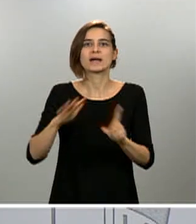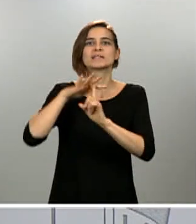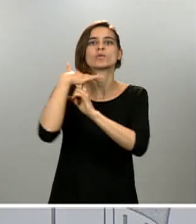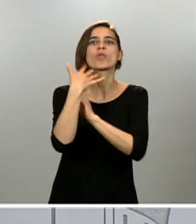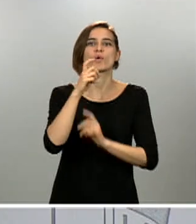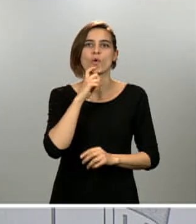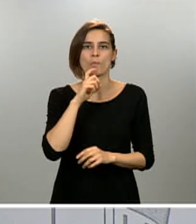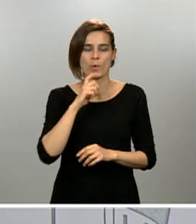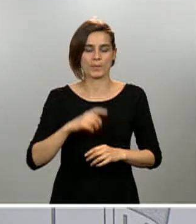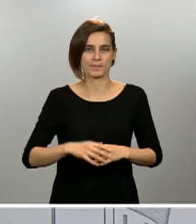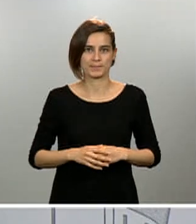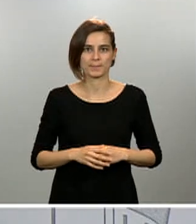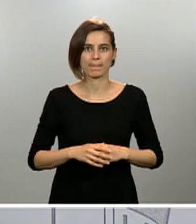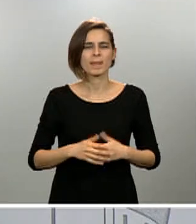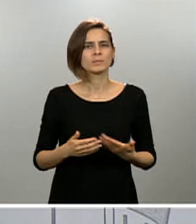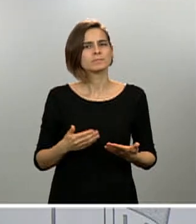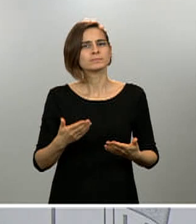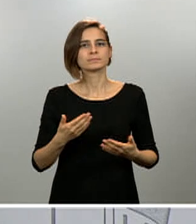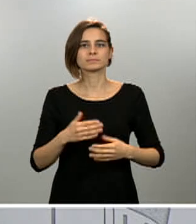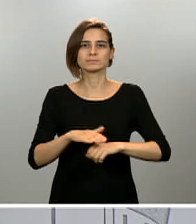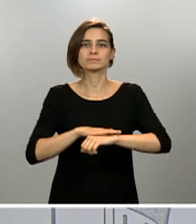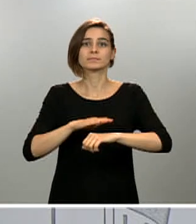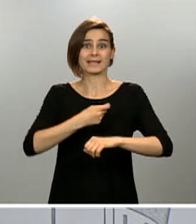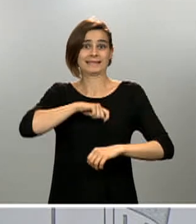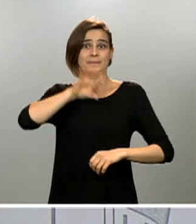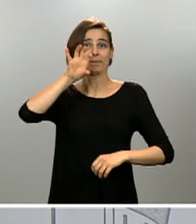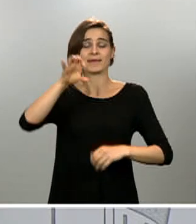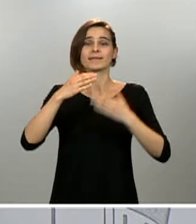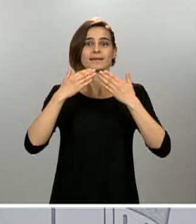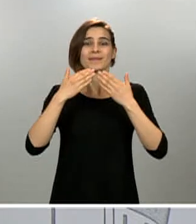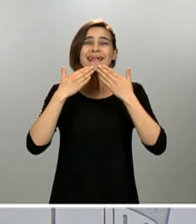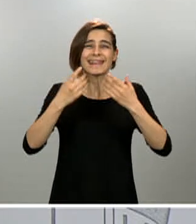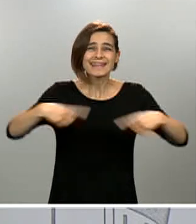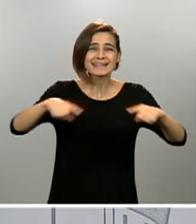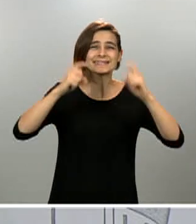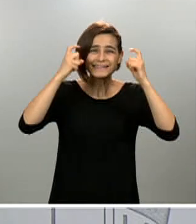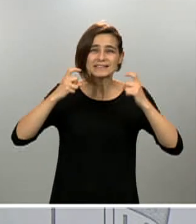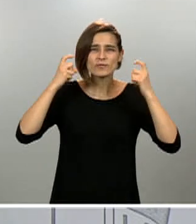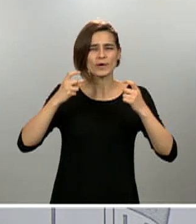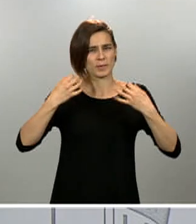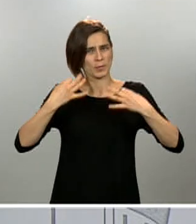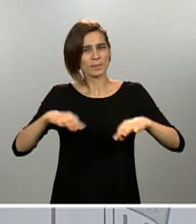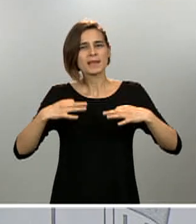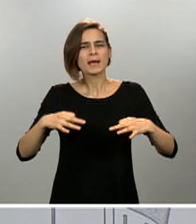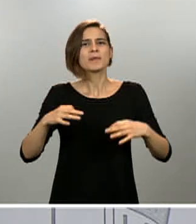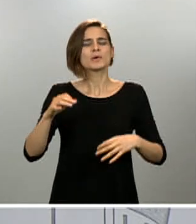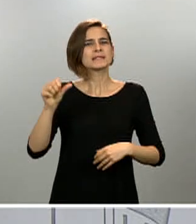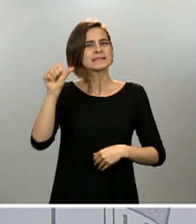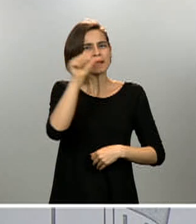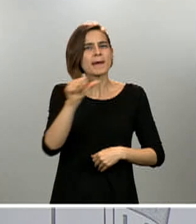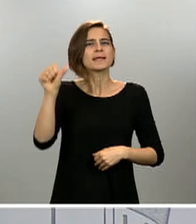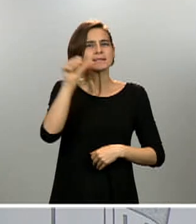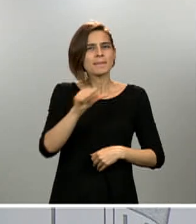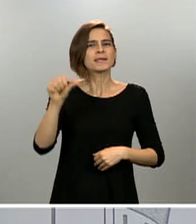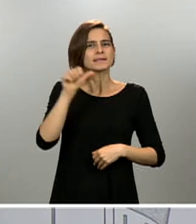con mucha humildad. Y gracias al esfuerzo de todos los españoles, ganan dos semanas la recuperación. Y será uno de los primeros